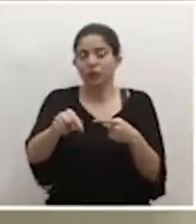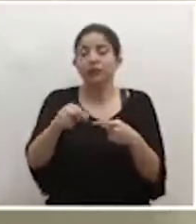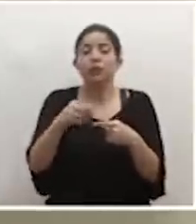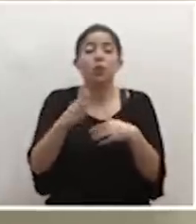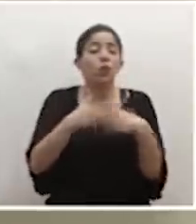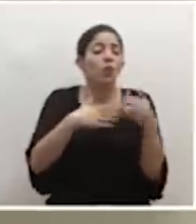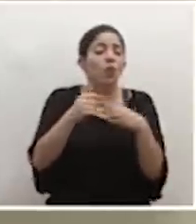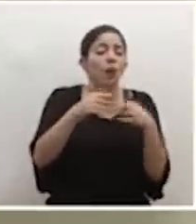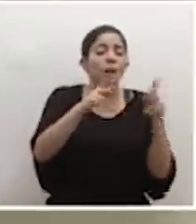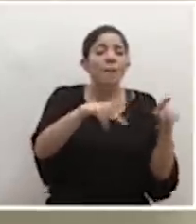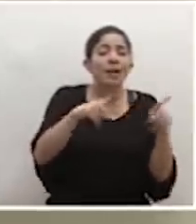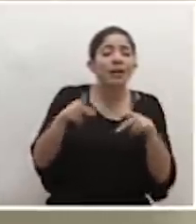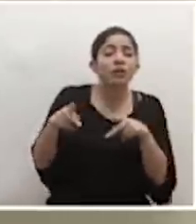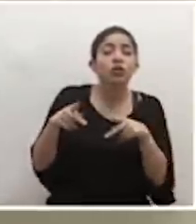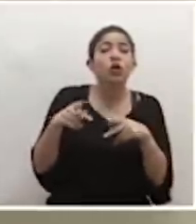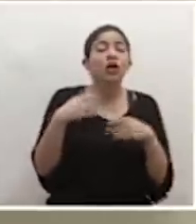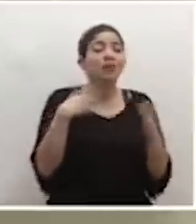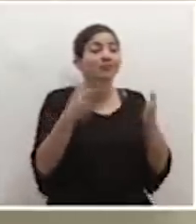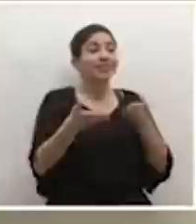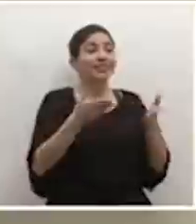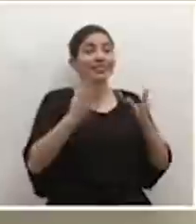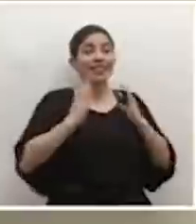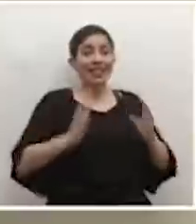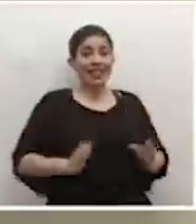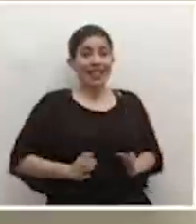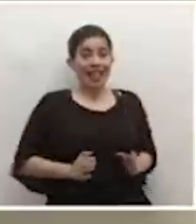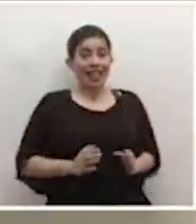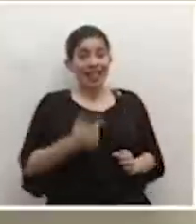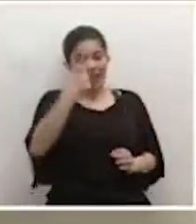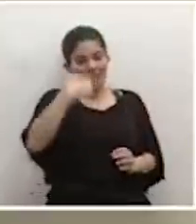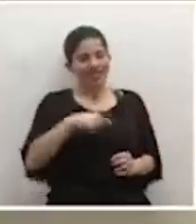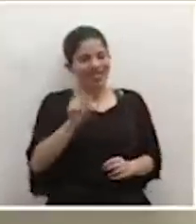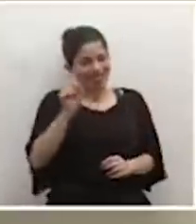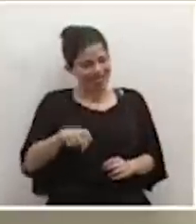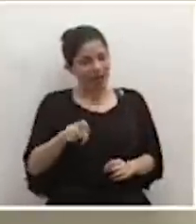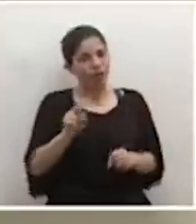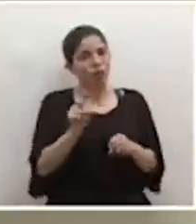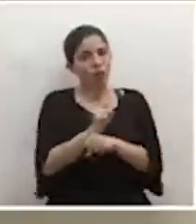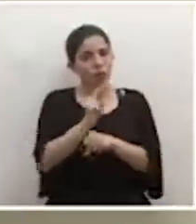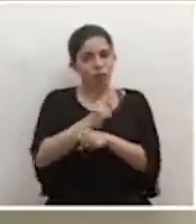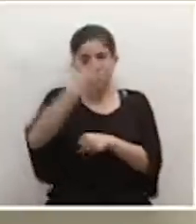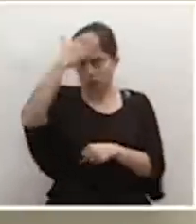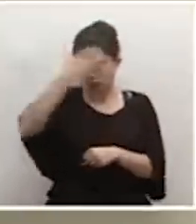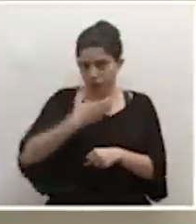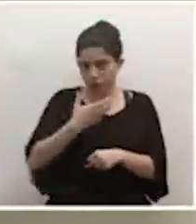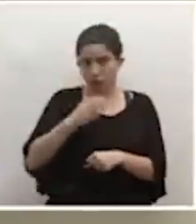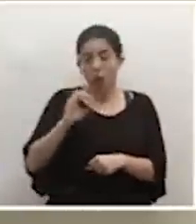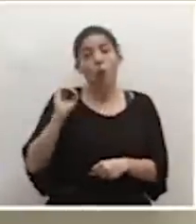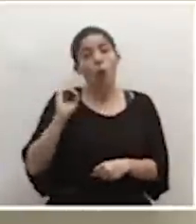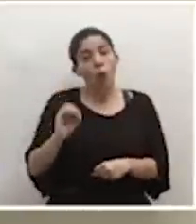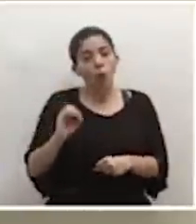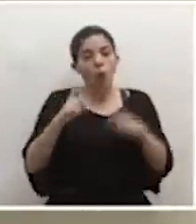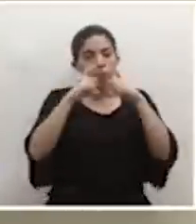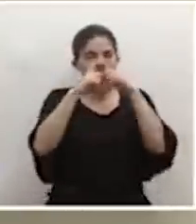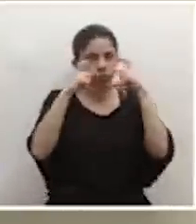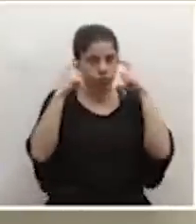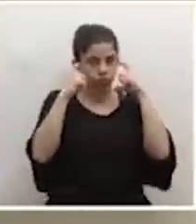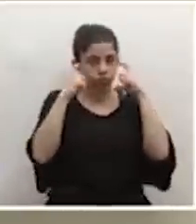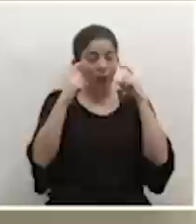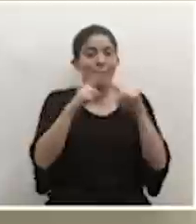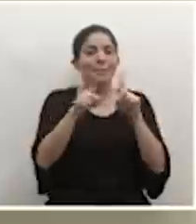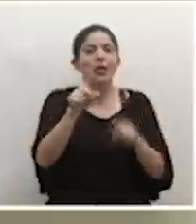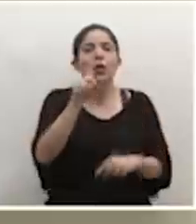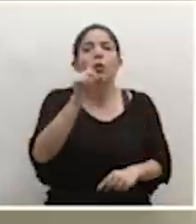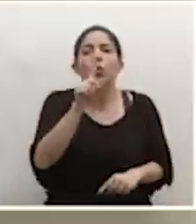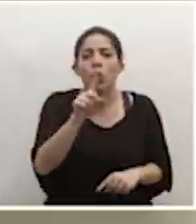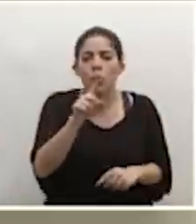todas las personas que atienden público deben utilizar las caretas o los cubrebocas, pero aquí hay